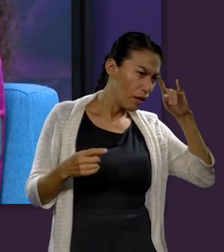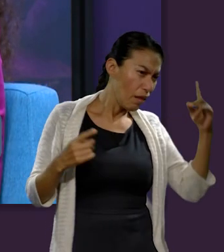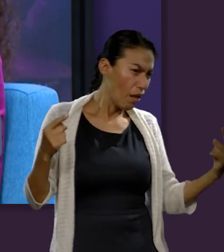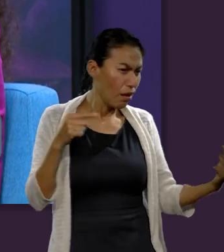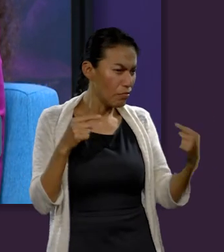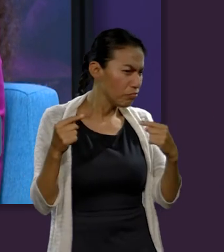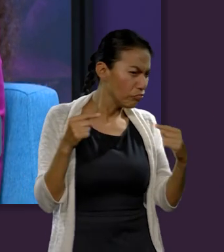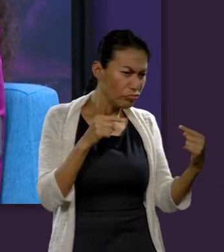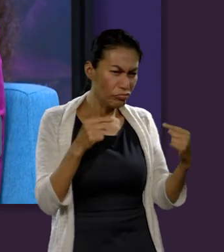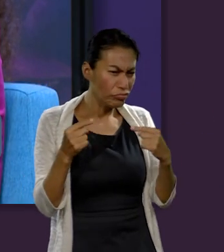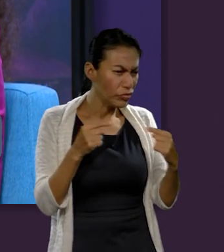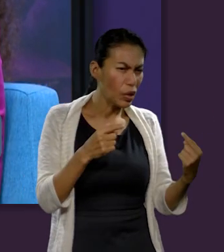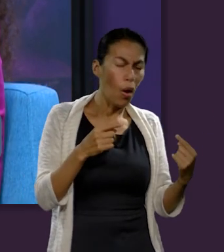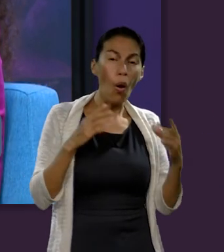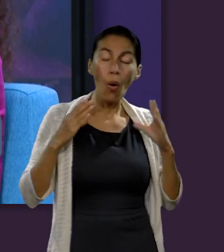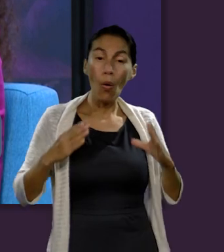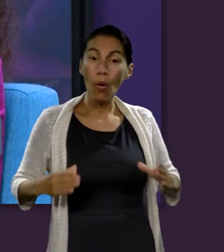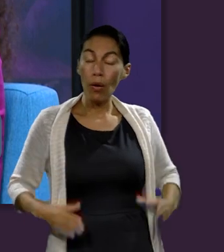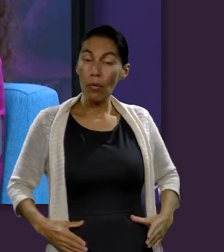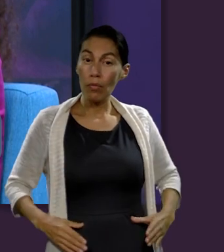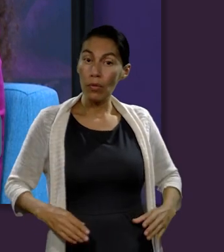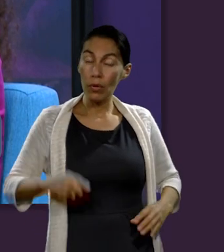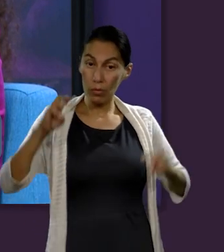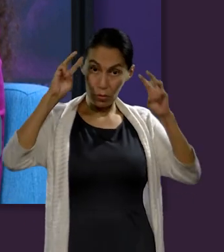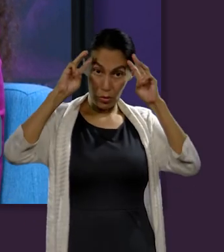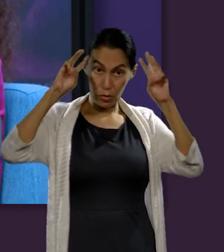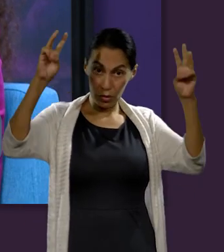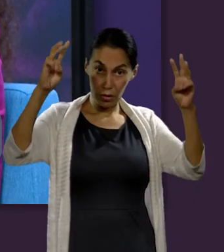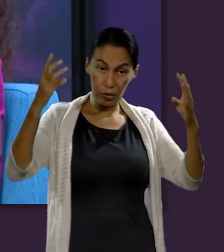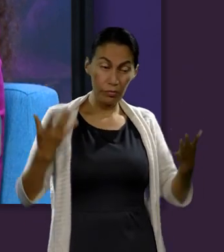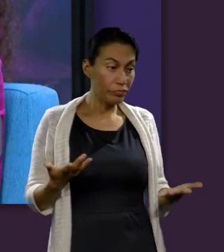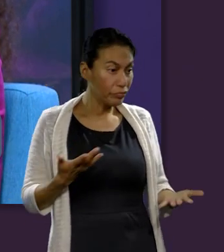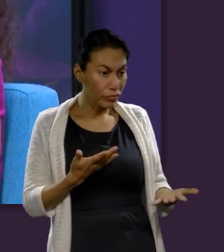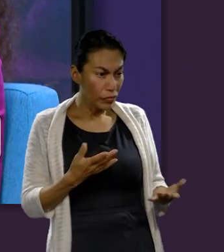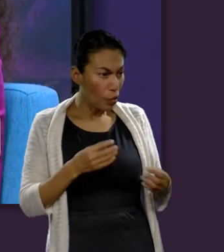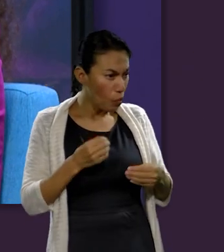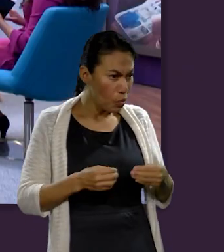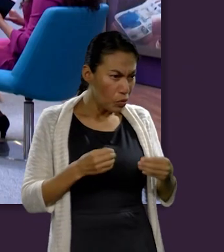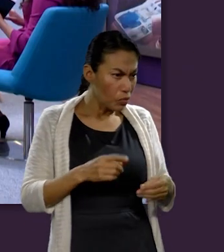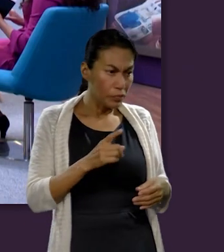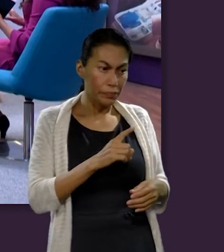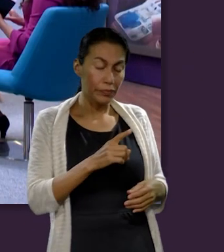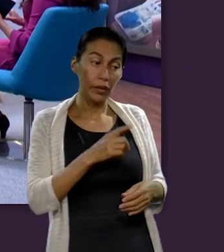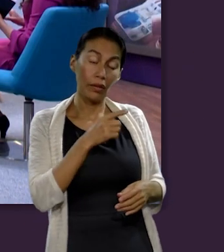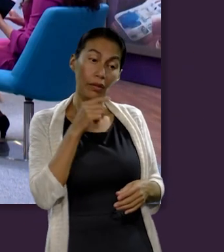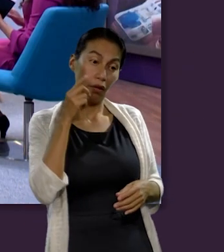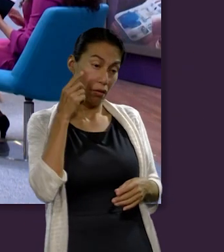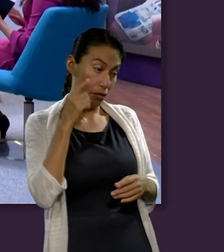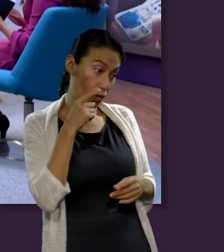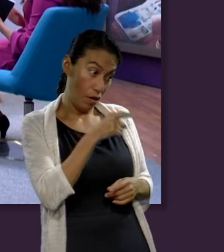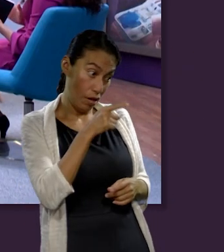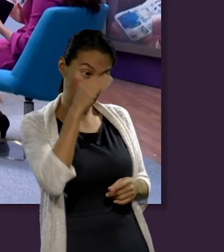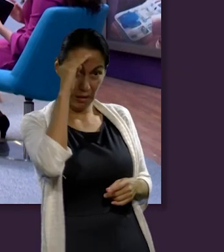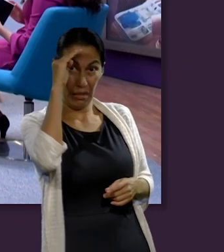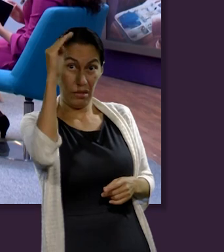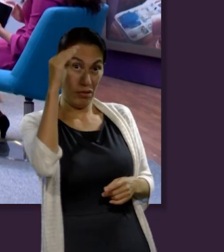con él por el cuerpo de Moisés, no se atrevió a proferir juicio de maldición contra él, sino que dijo, El Señor te reprenda.